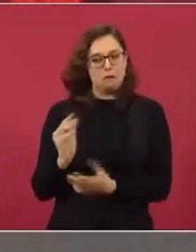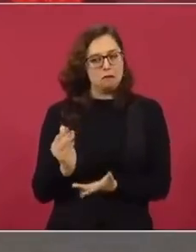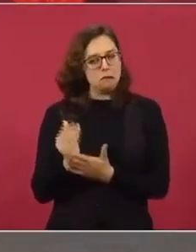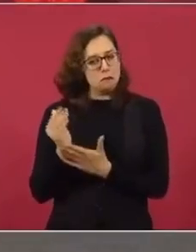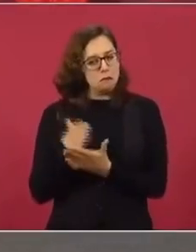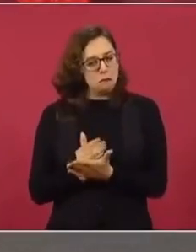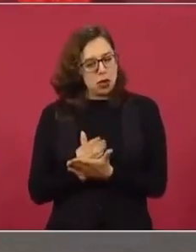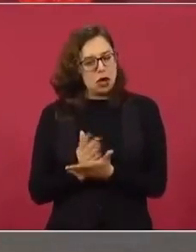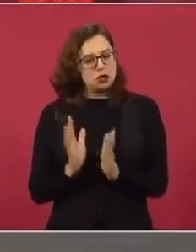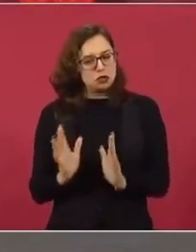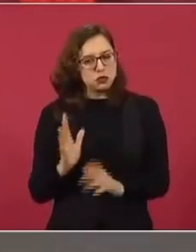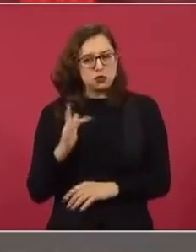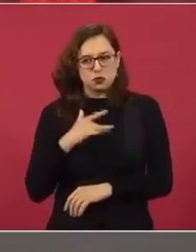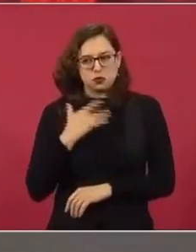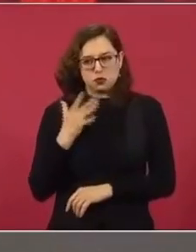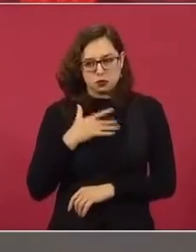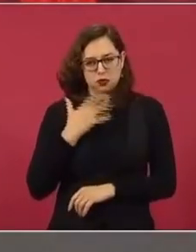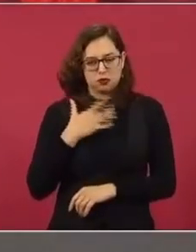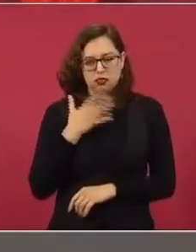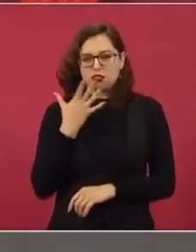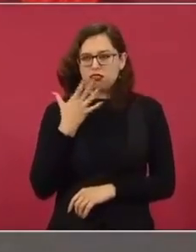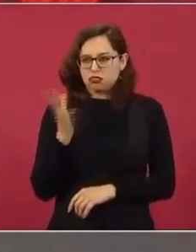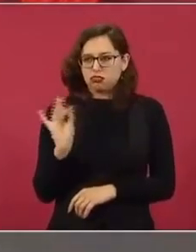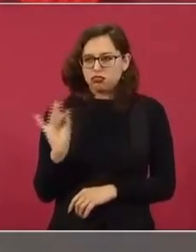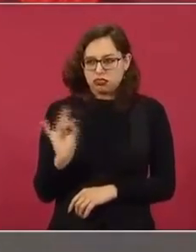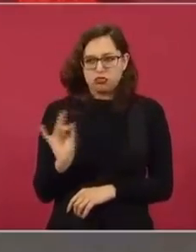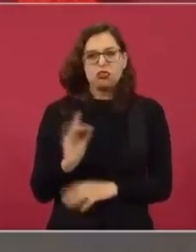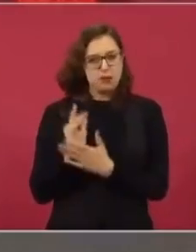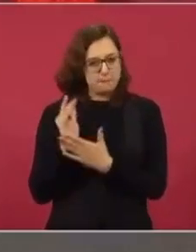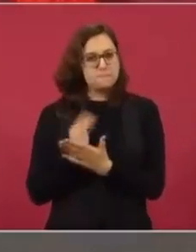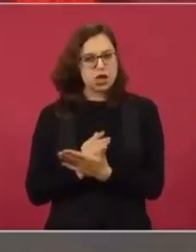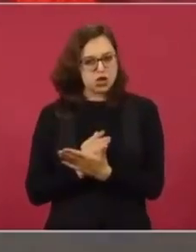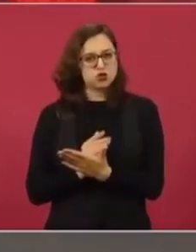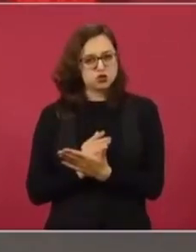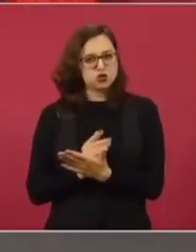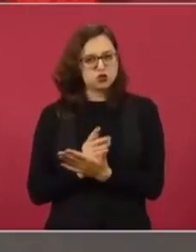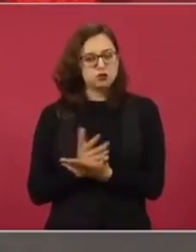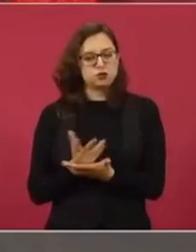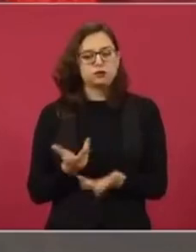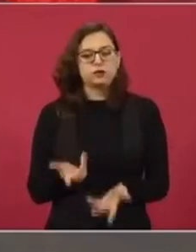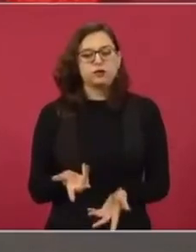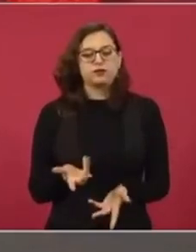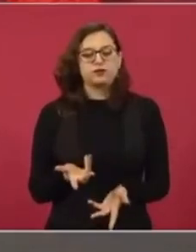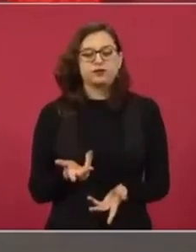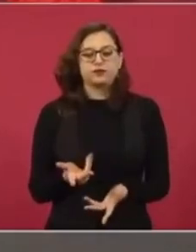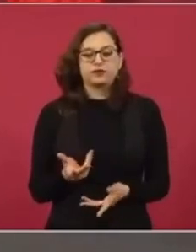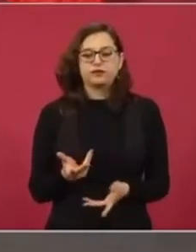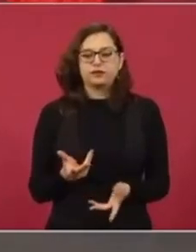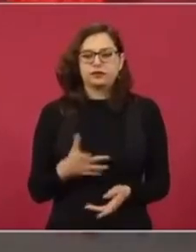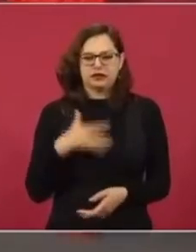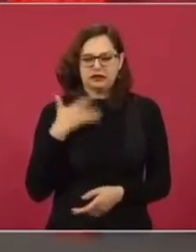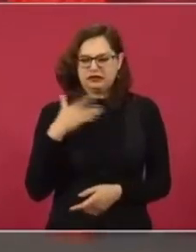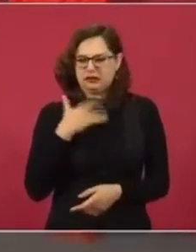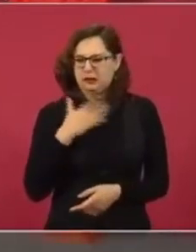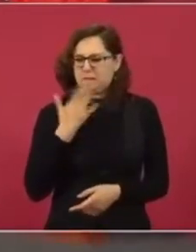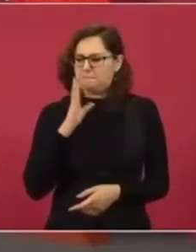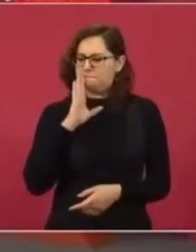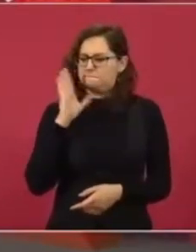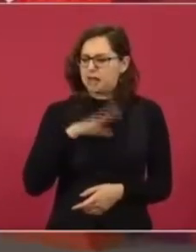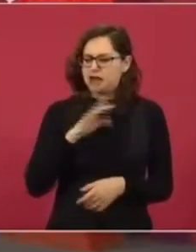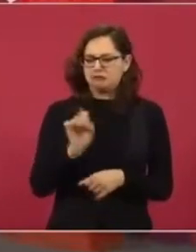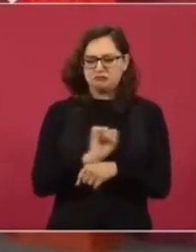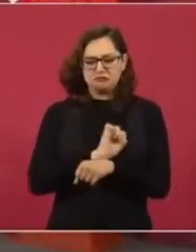síntomas y también en tiempo de